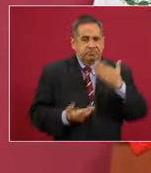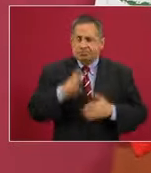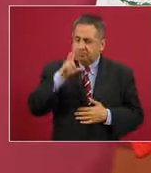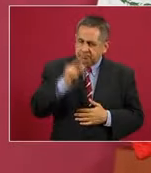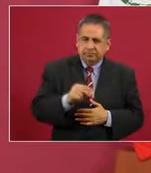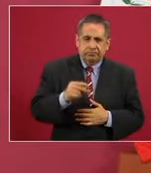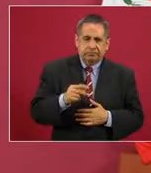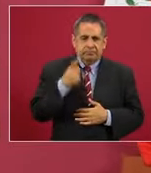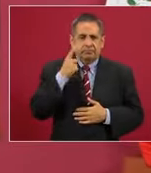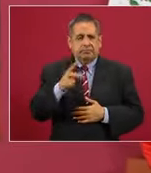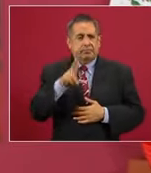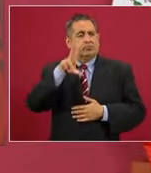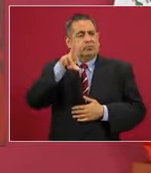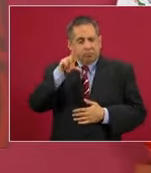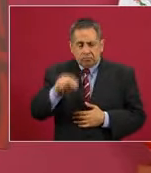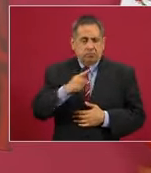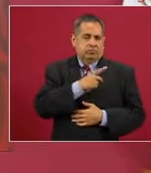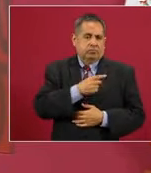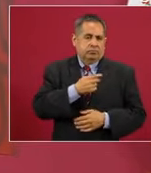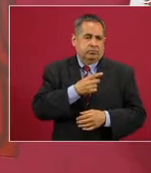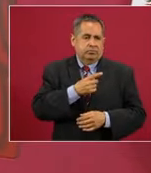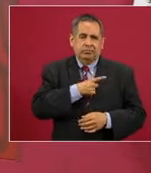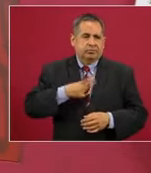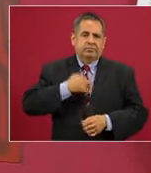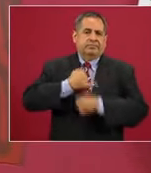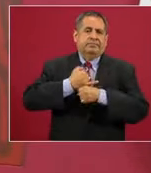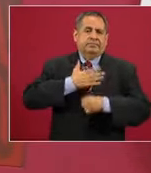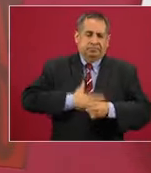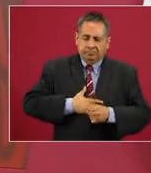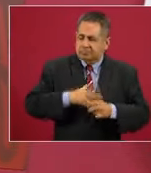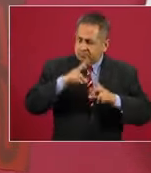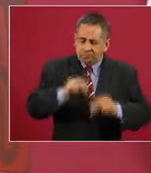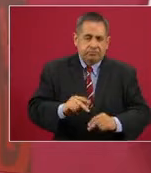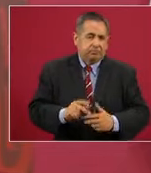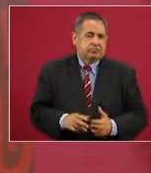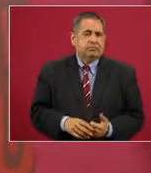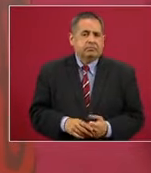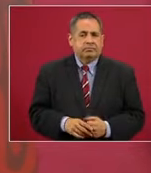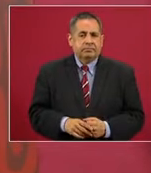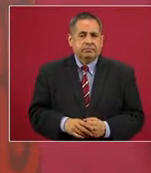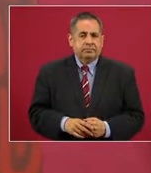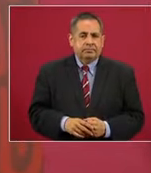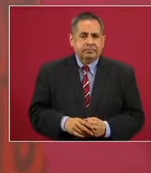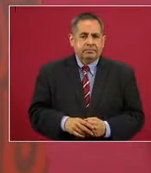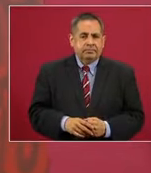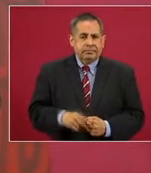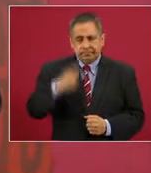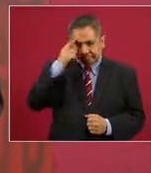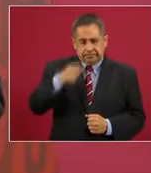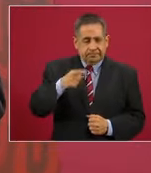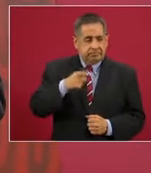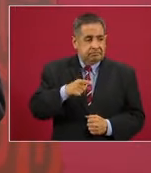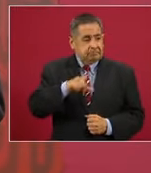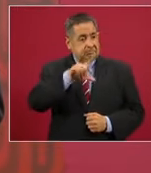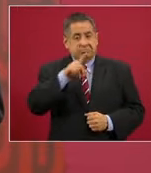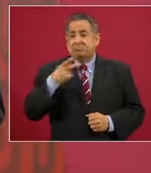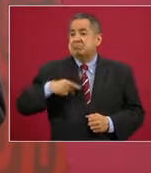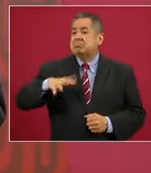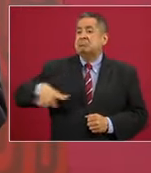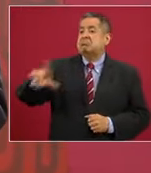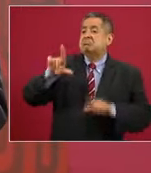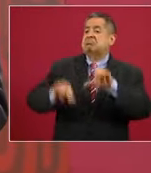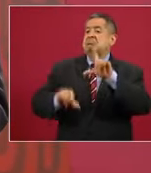para que no haya injusticias, para que no se humille al pueblo.